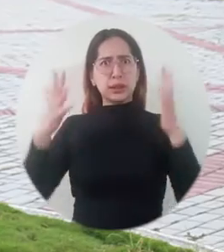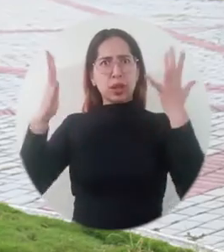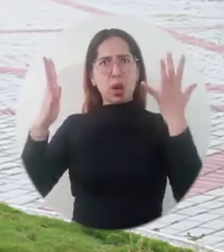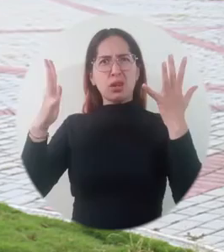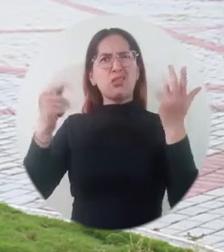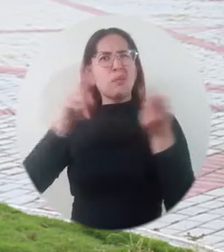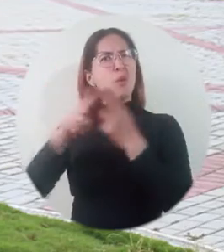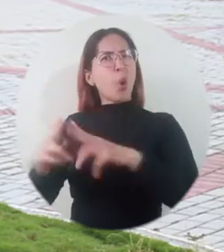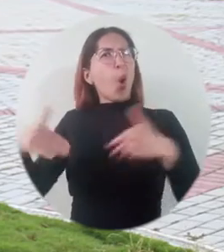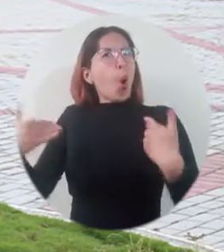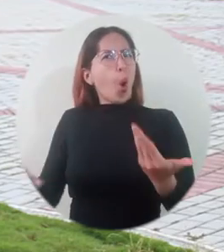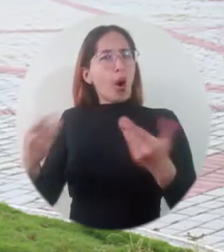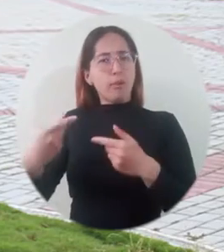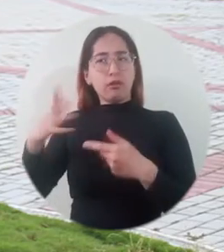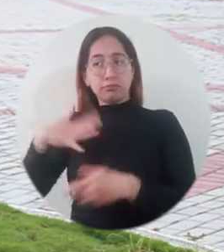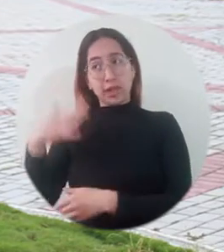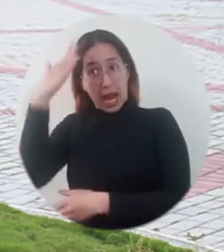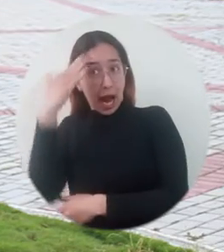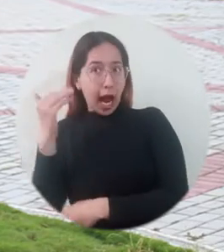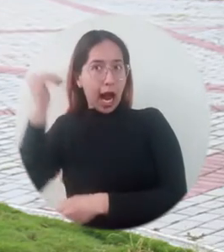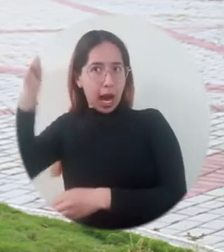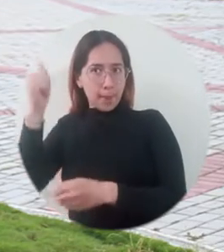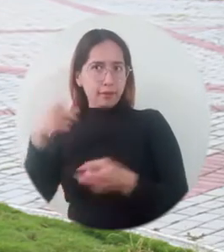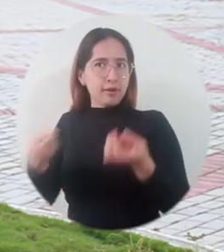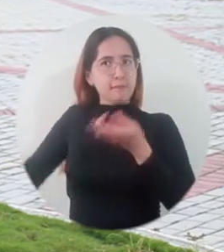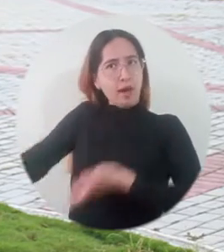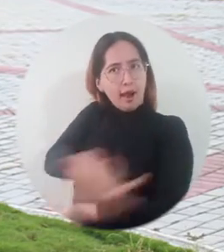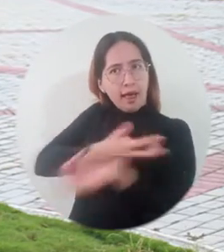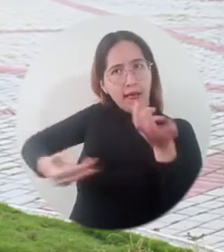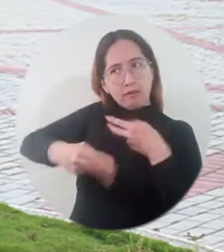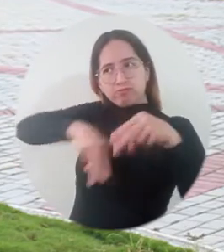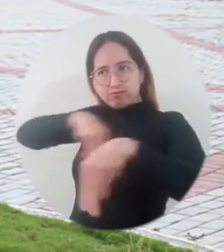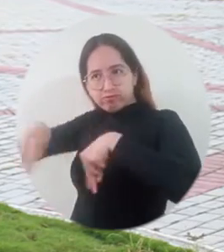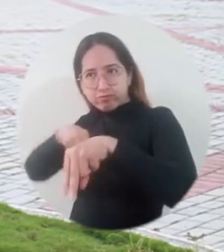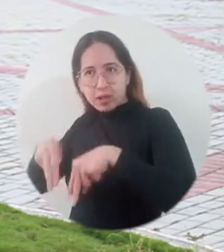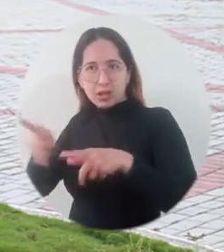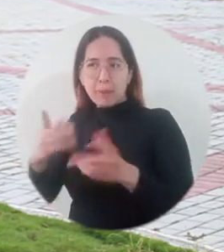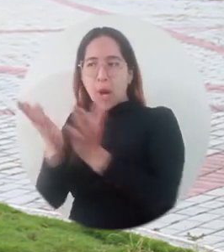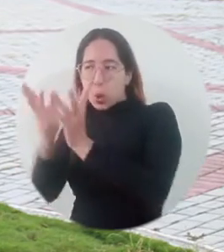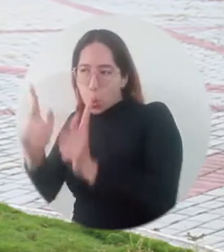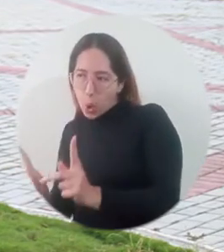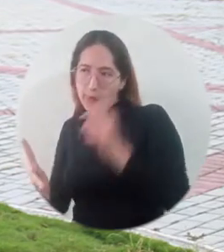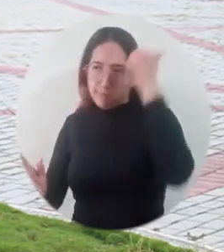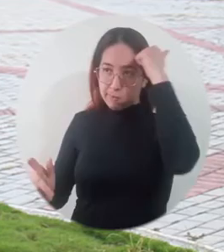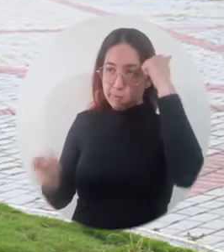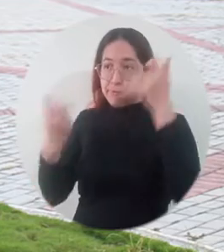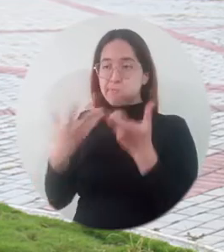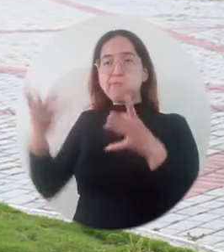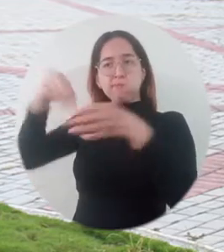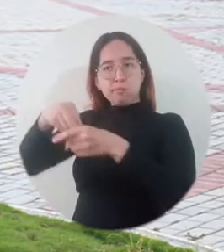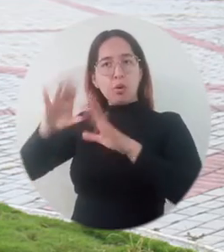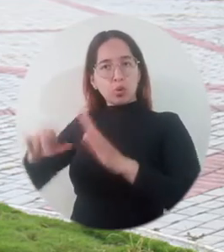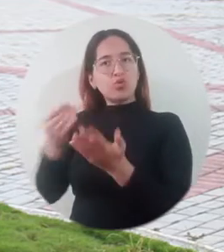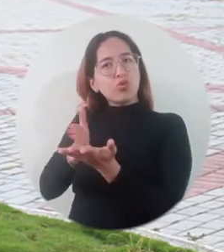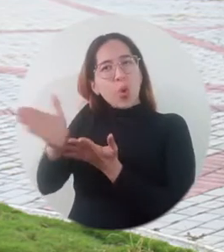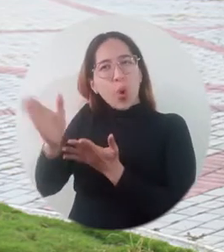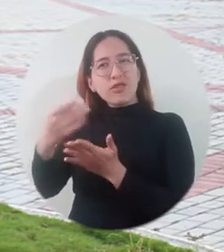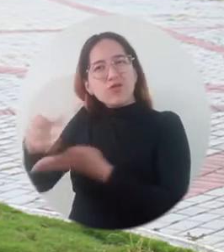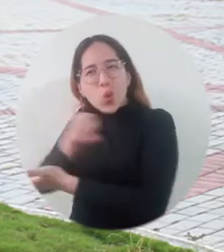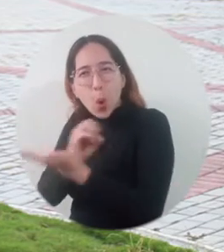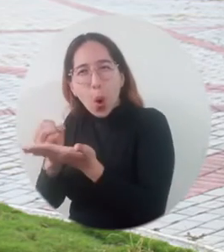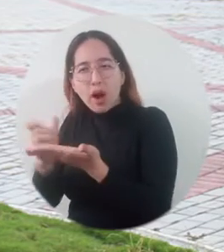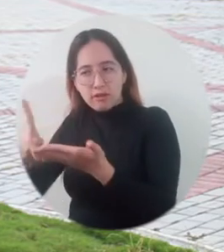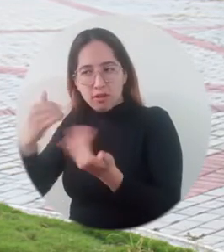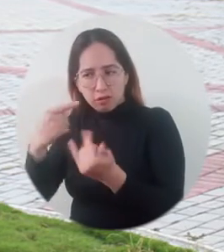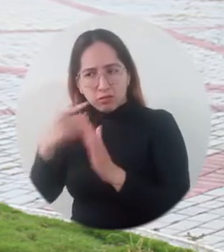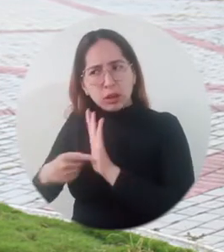Celebrando de manera académica, de una manera interactiva con el estudiantado, con el profesorado que hace parte del programa de biología,